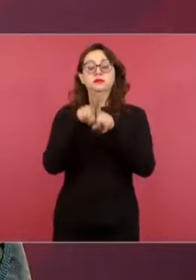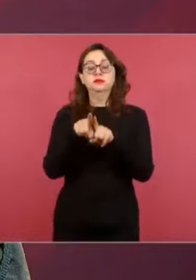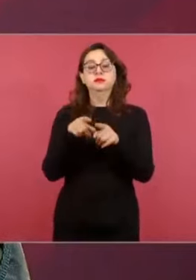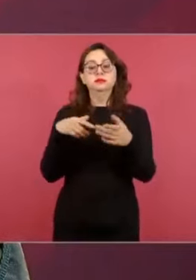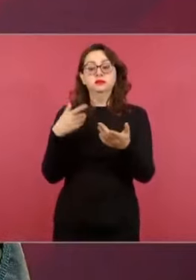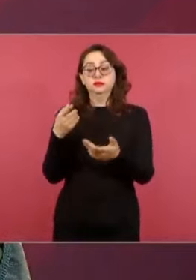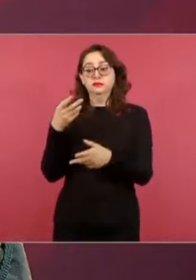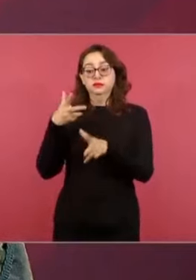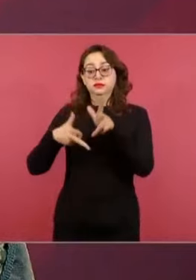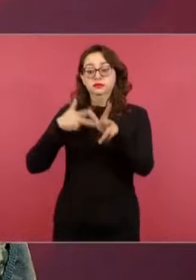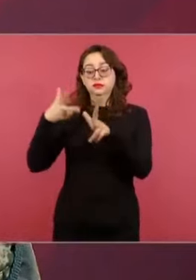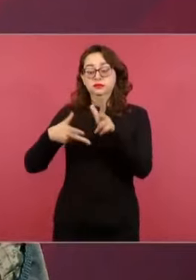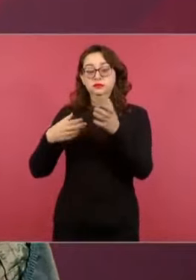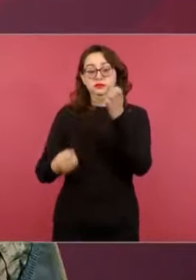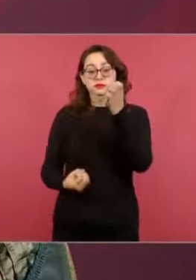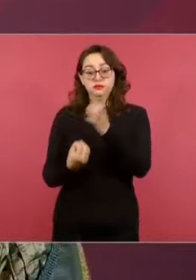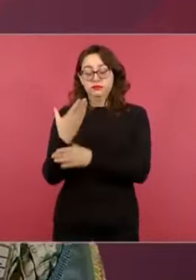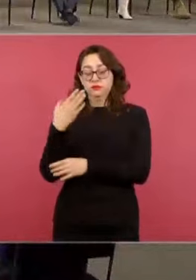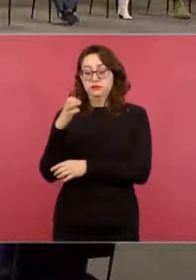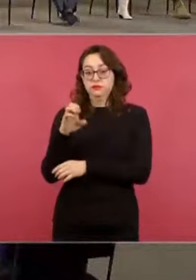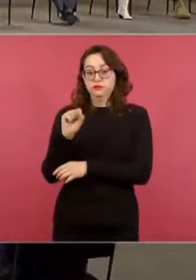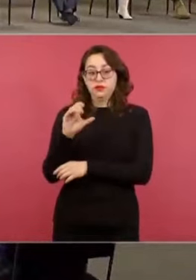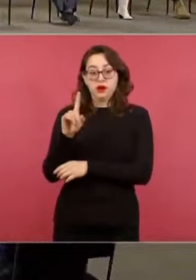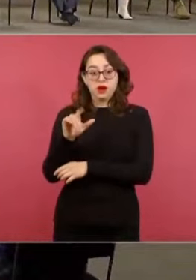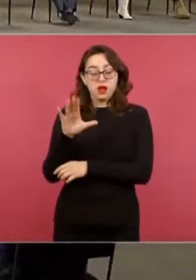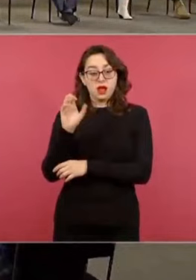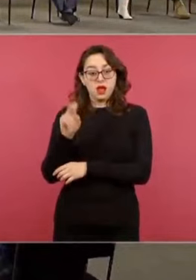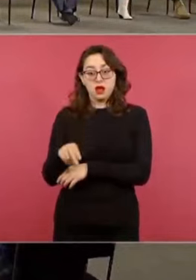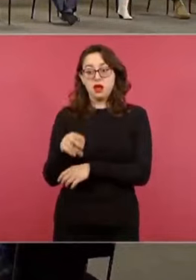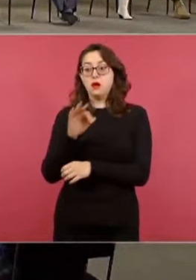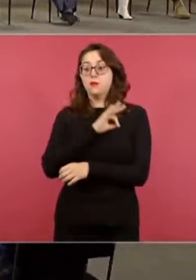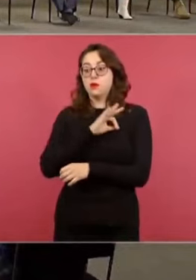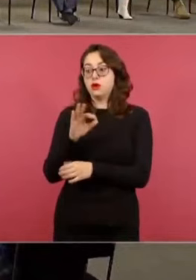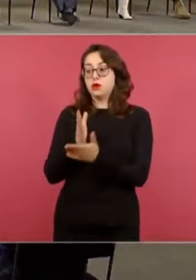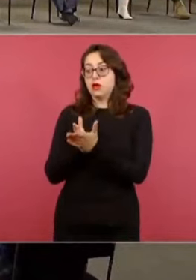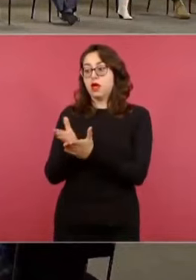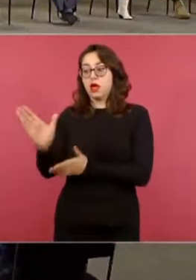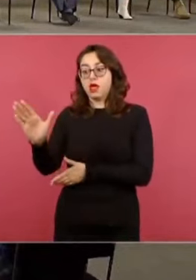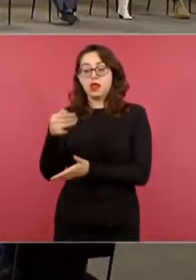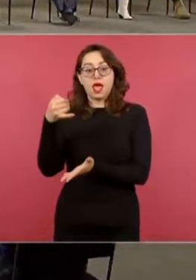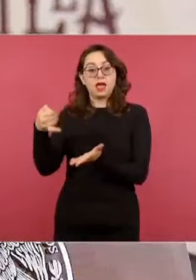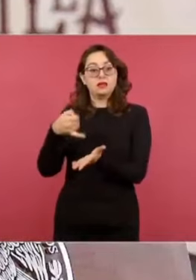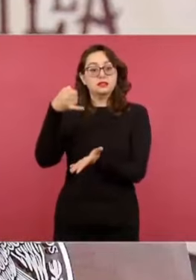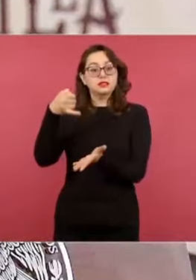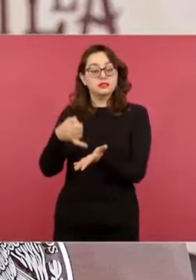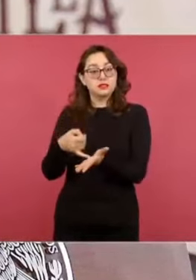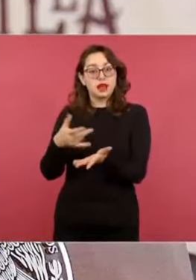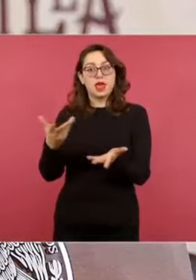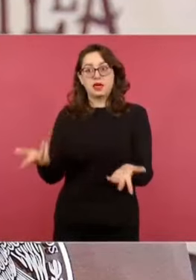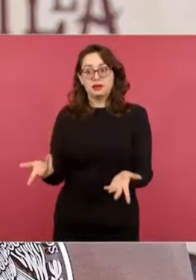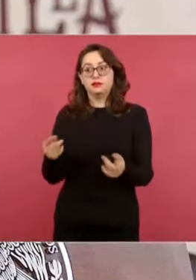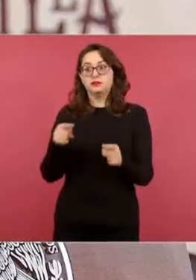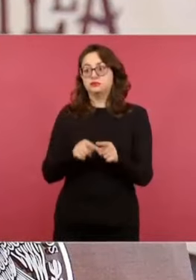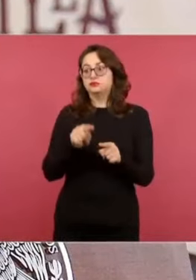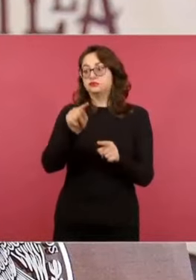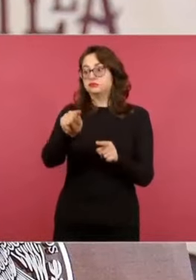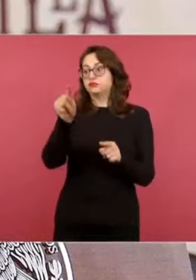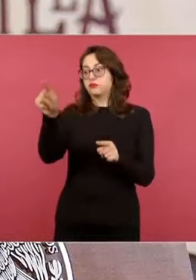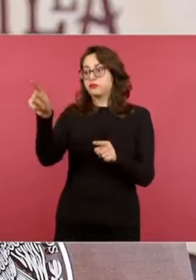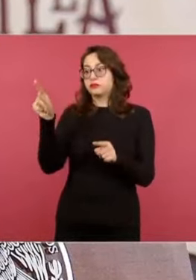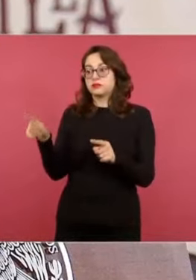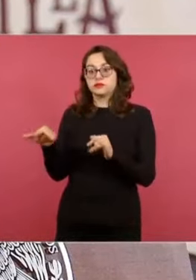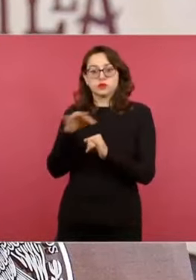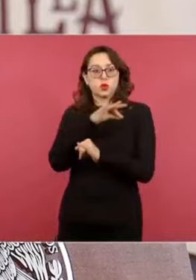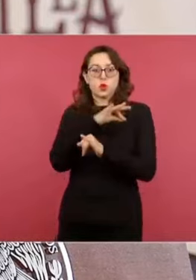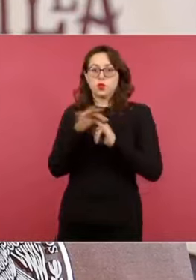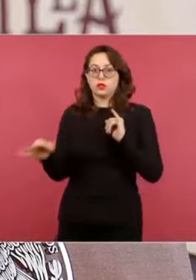podemos acceder a Chiquilá y a la isla de Holbox, para concluir el trayecto precisamente en la estación Cancún